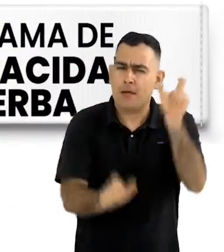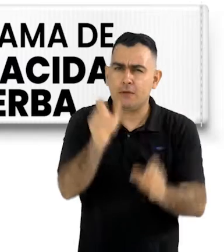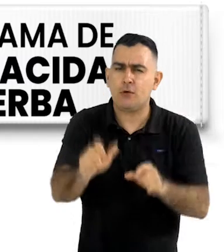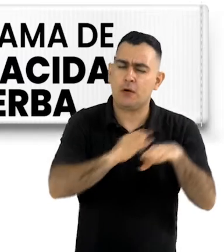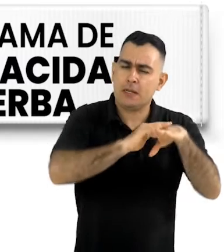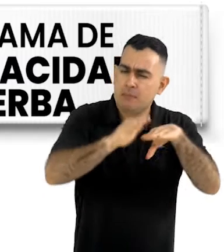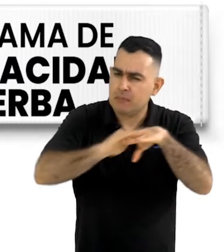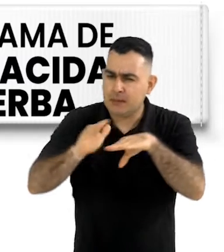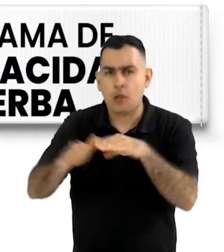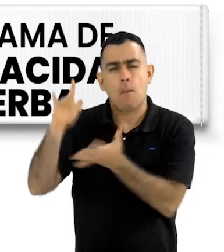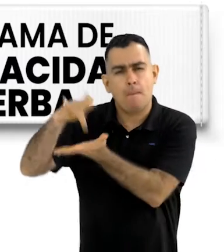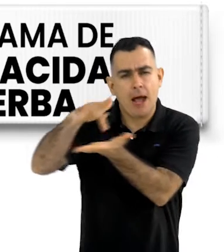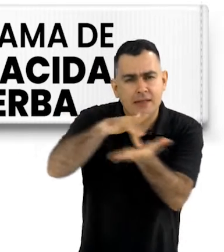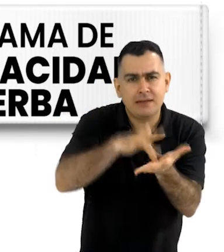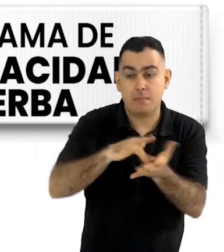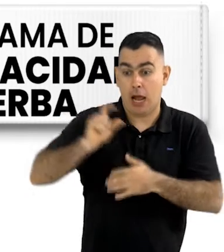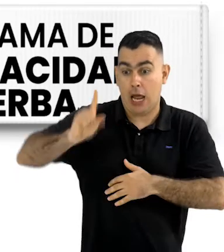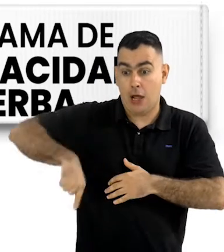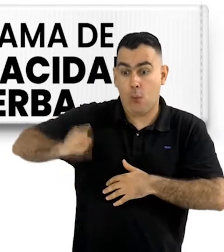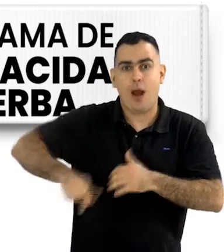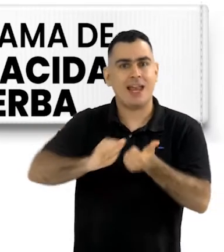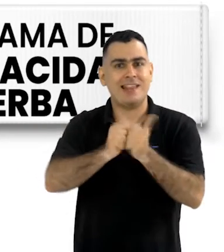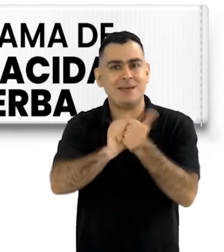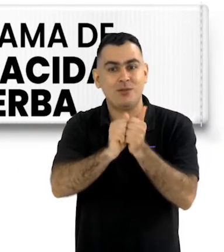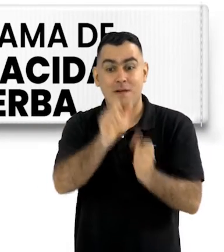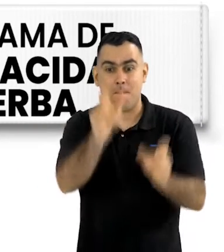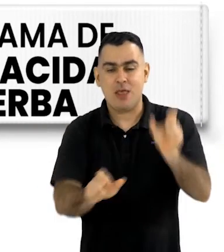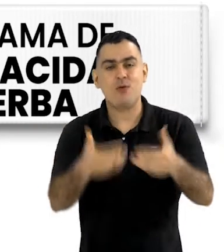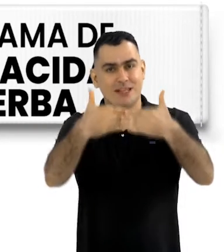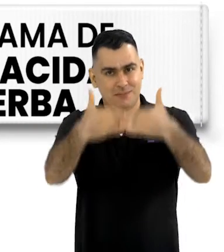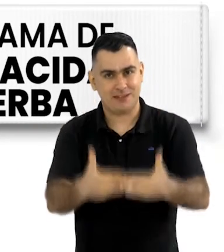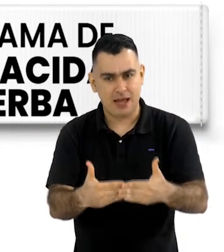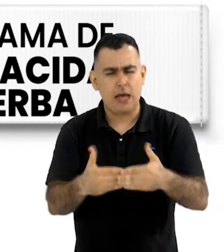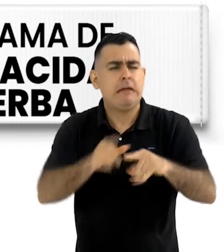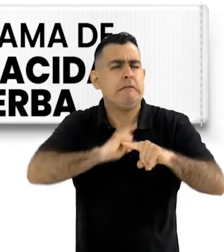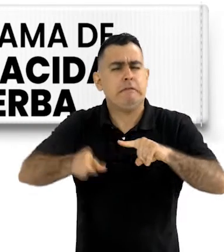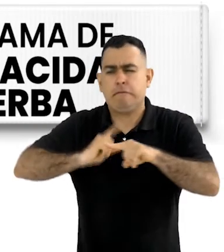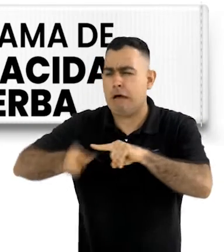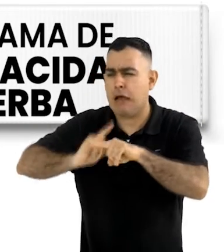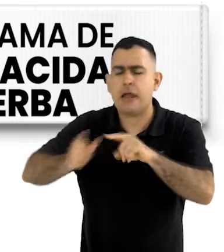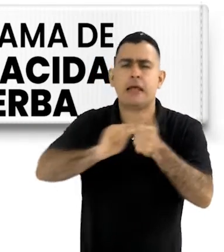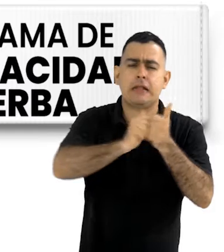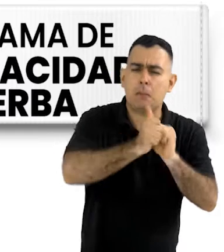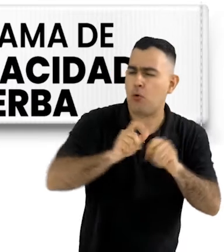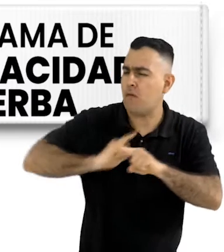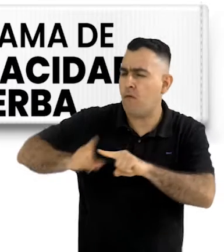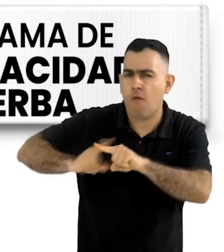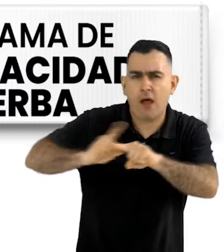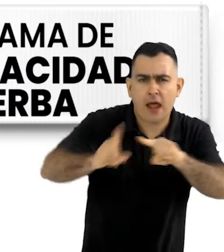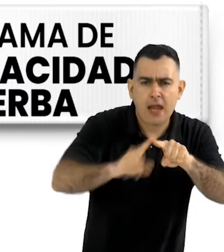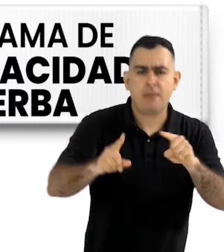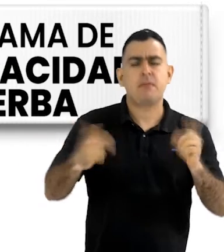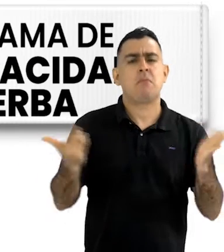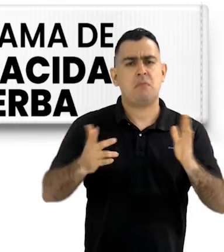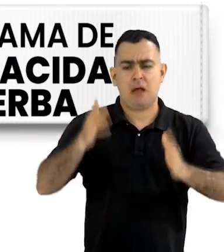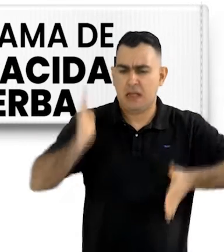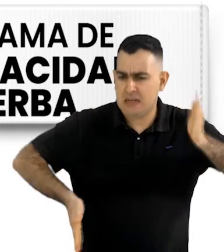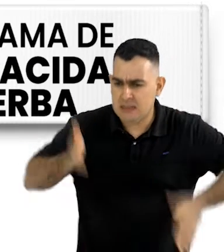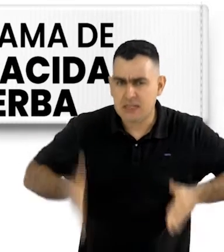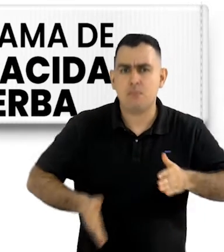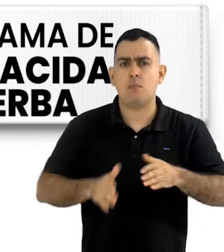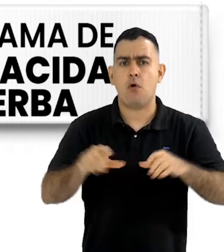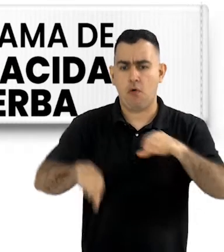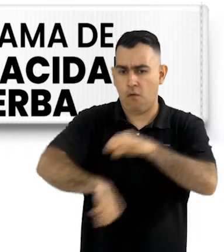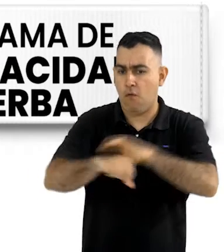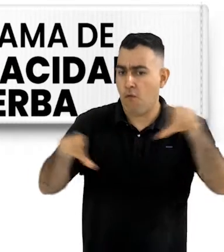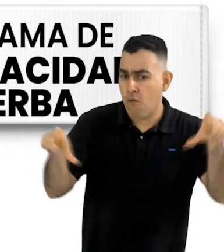invitándolos para que participen en las escuelas deportivas de discapacidad, en los diferentes deportes que tenemos como atletismo,